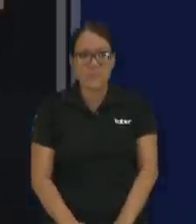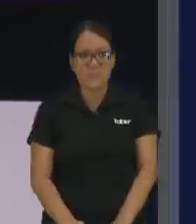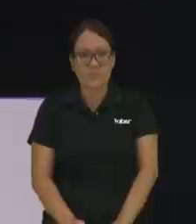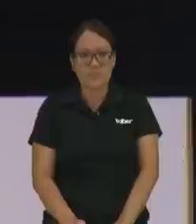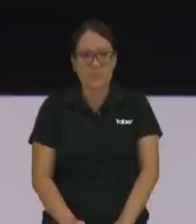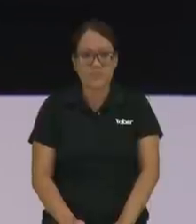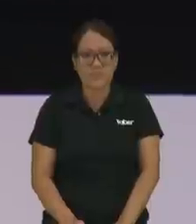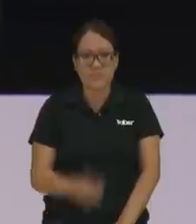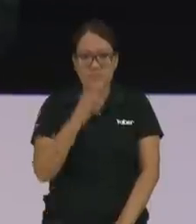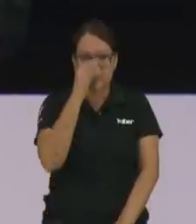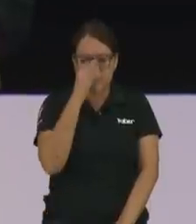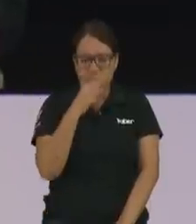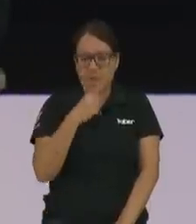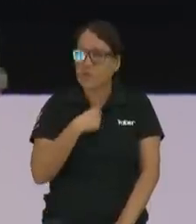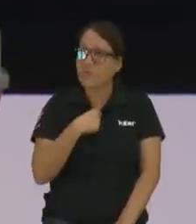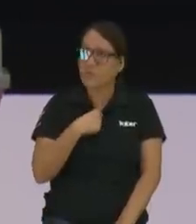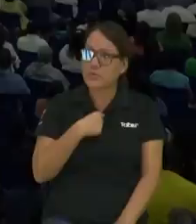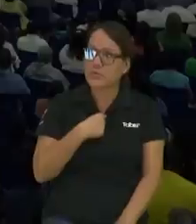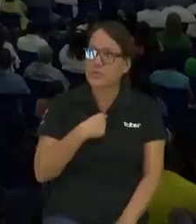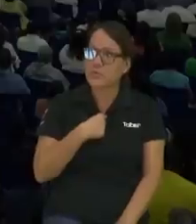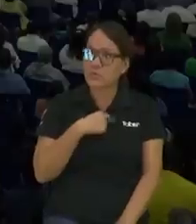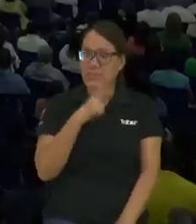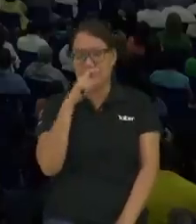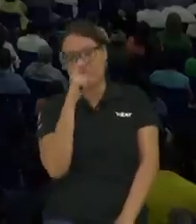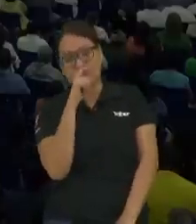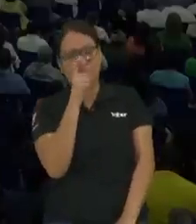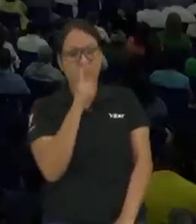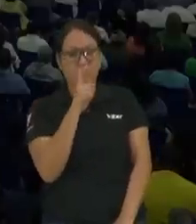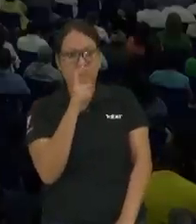yo temo a Jehová un gran soberbio hombre